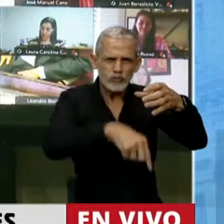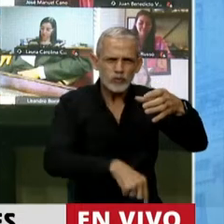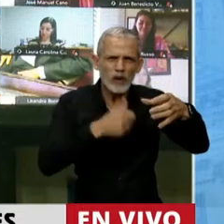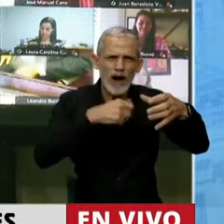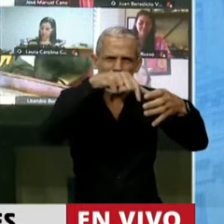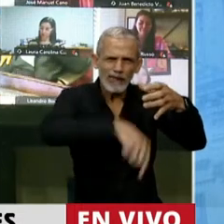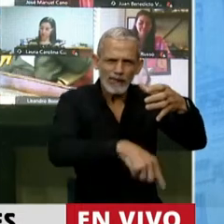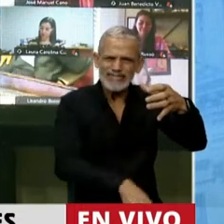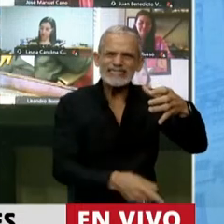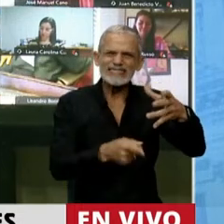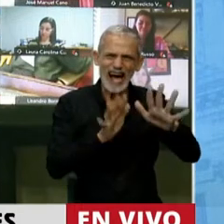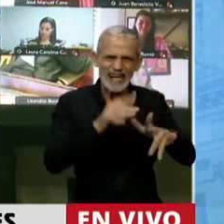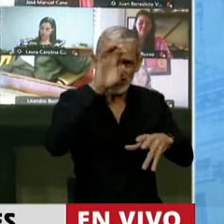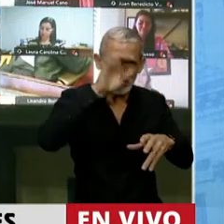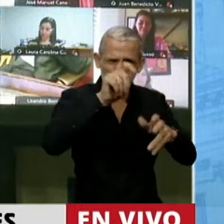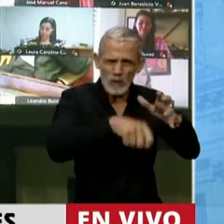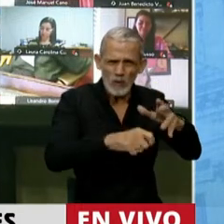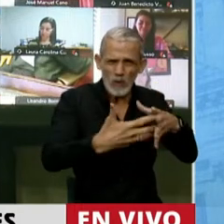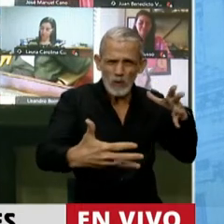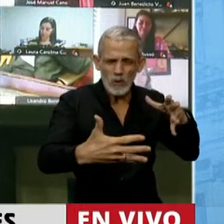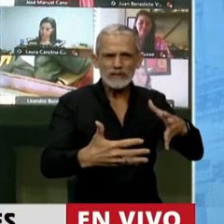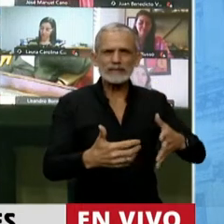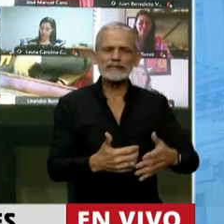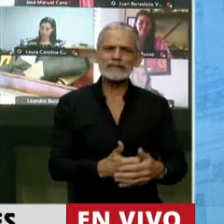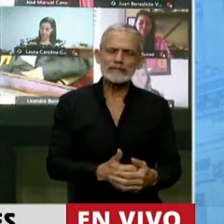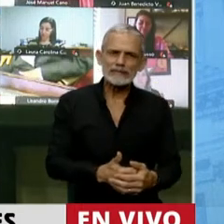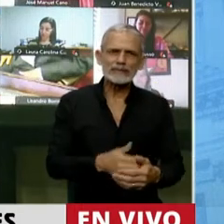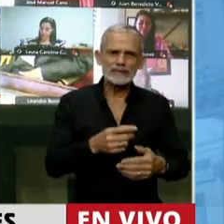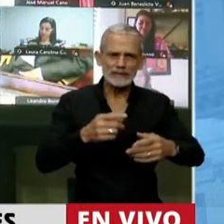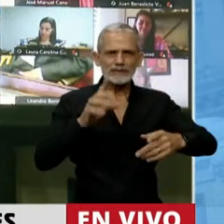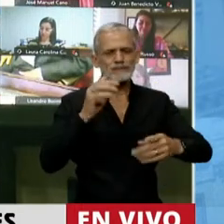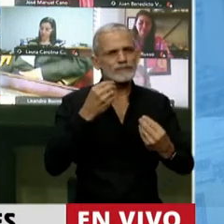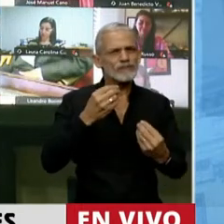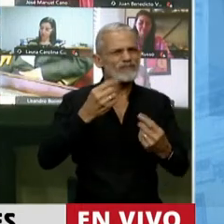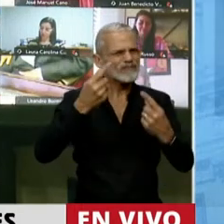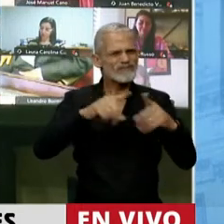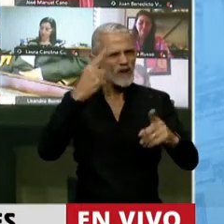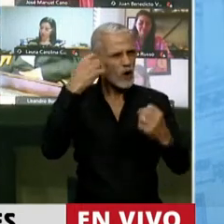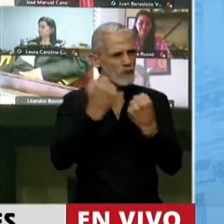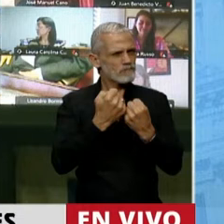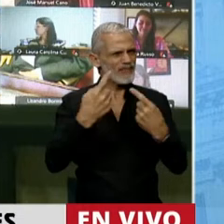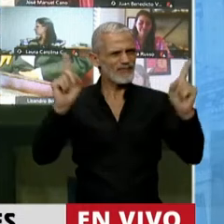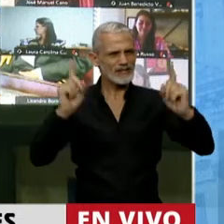minería, no hay grieta, Presidente. Entonces, lo que no compartimos es la idea de